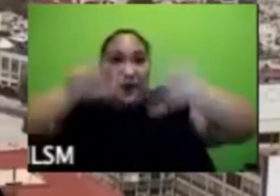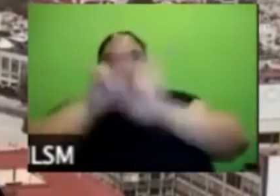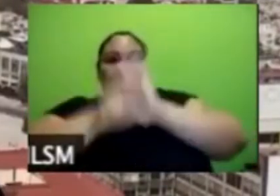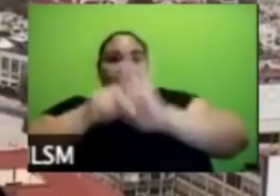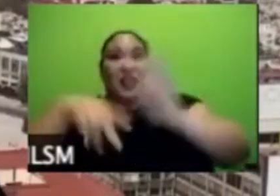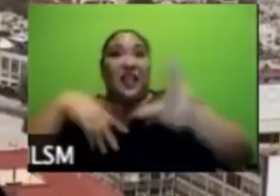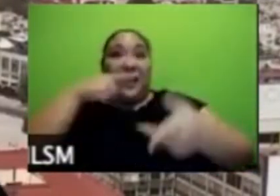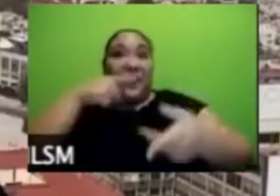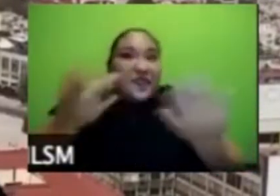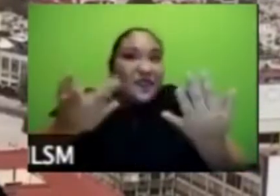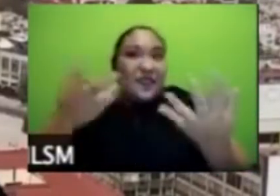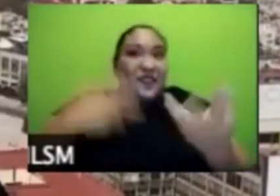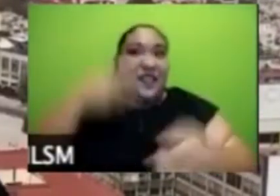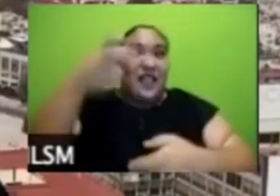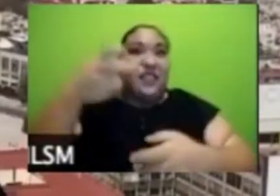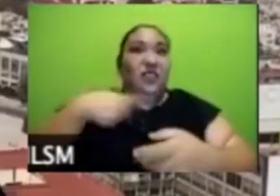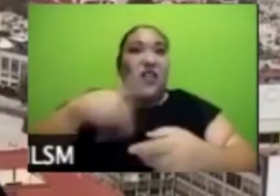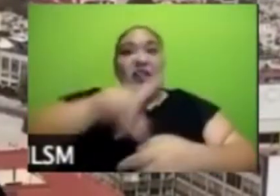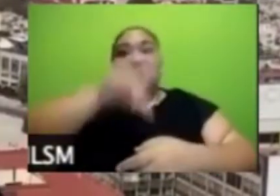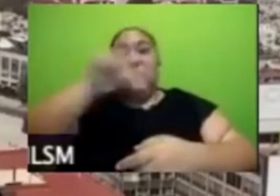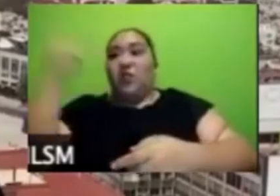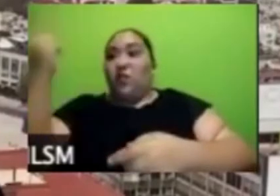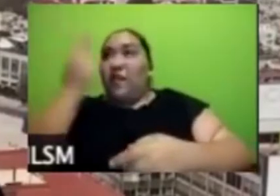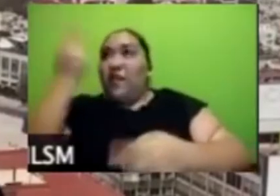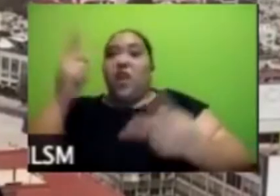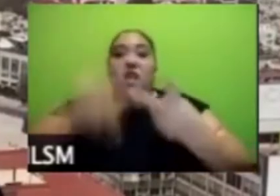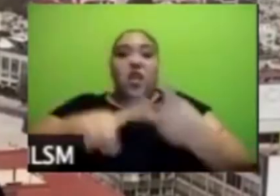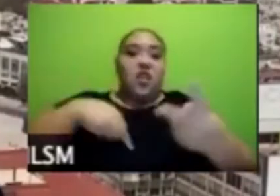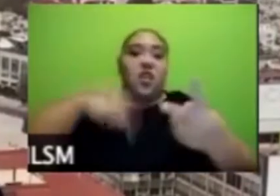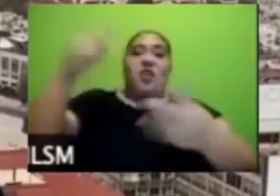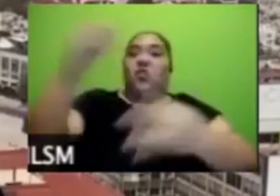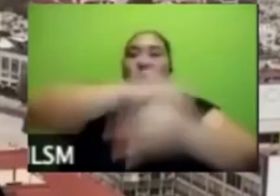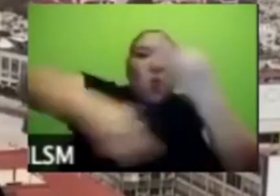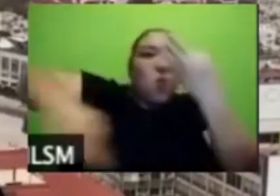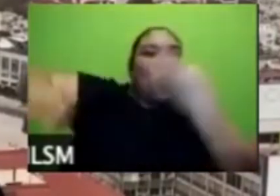haber una mayor versión hacia allá